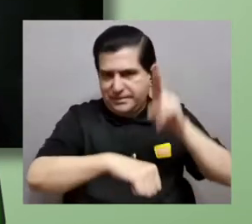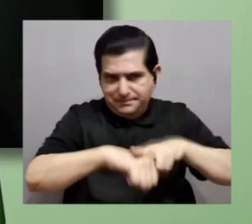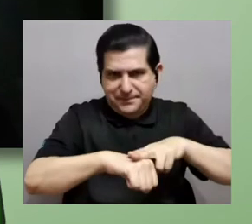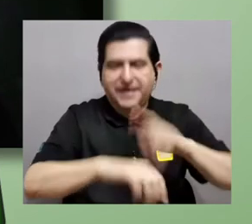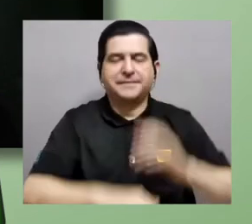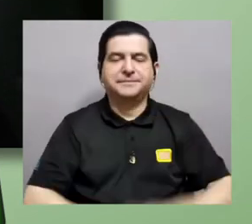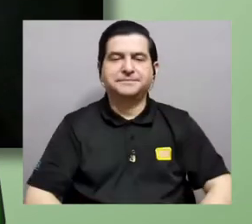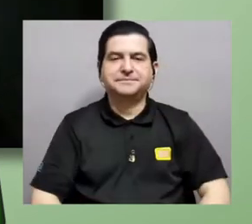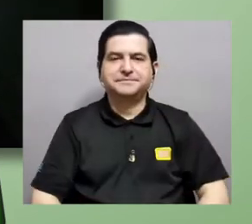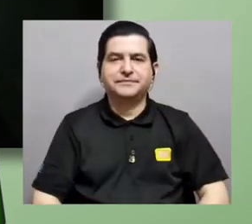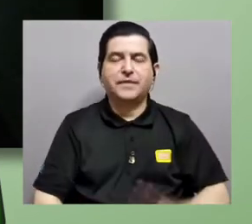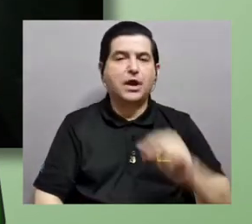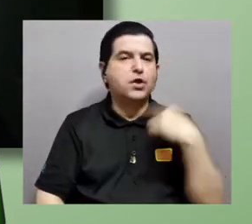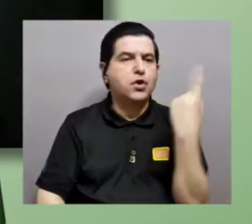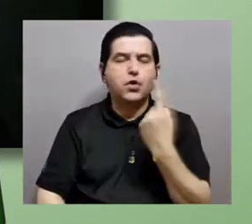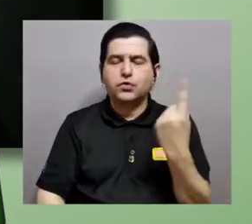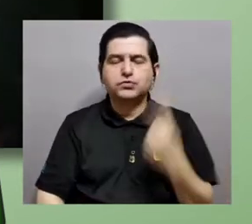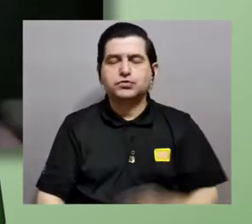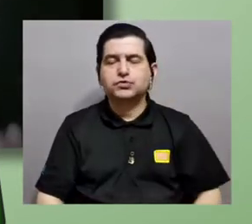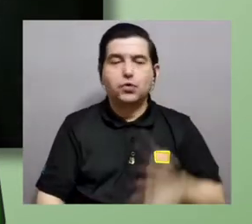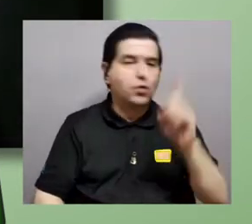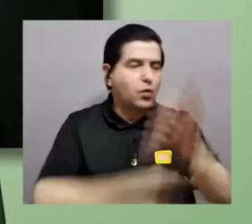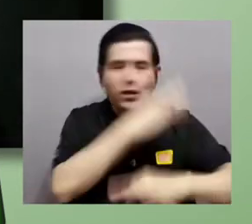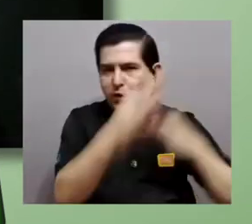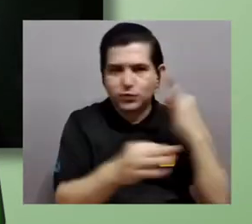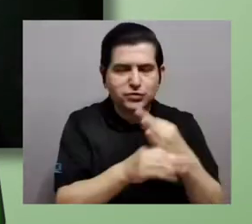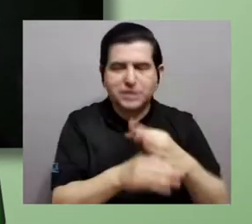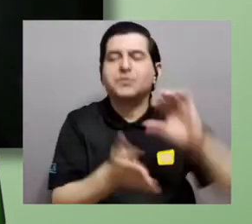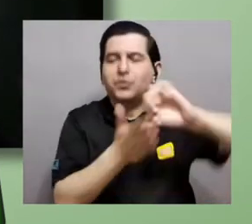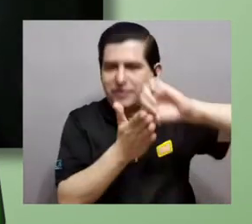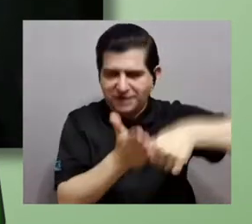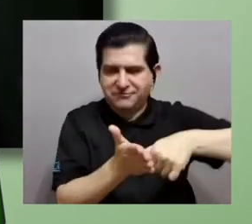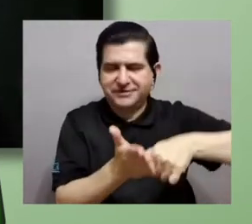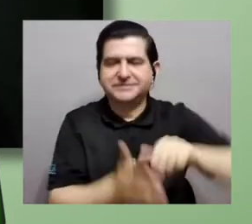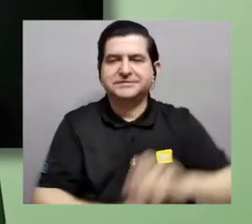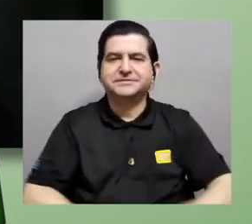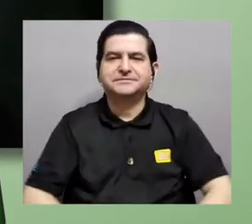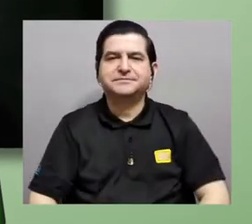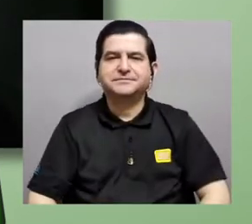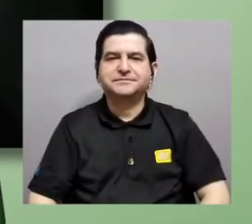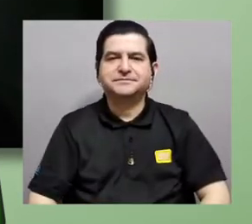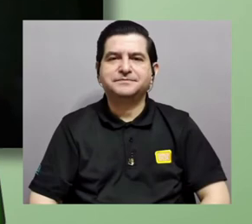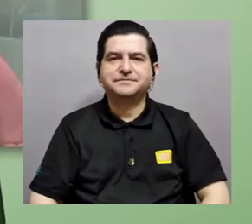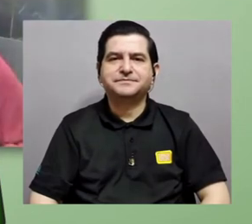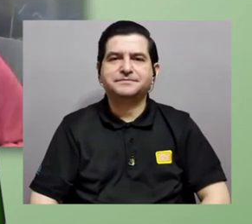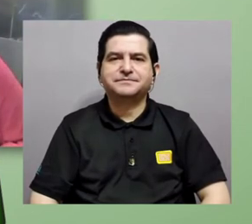hembras típicas, digamos. Entonces, no son excluyentes, era lo que quería enfatizar.